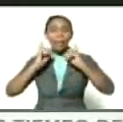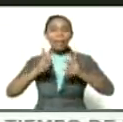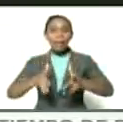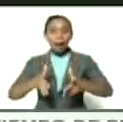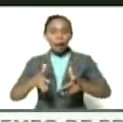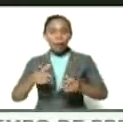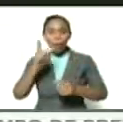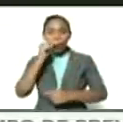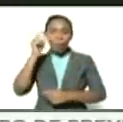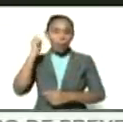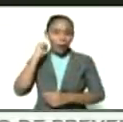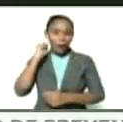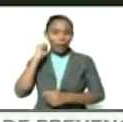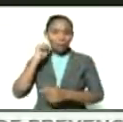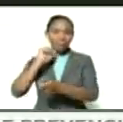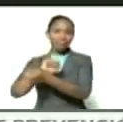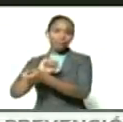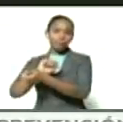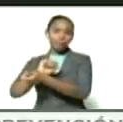esclavizados